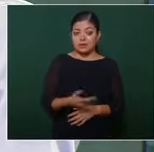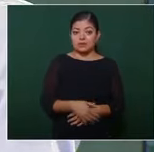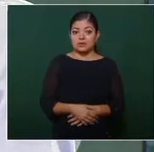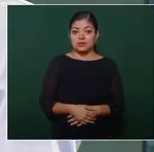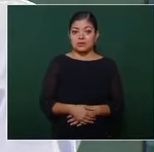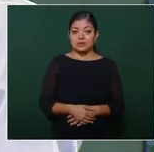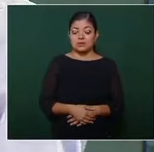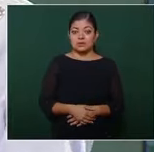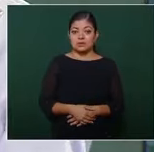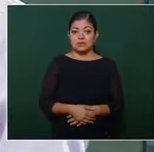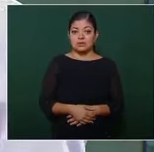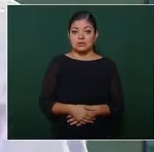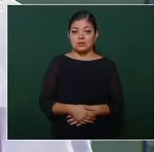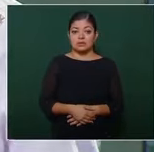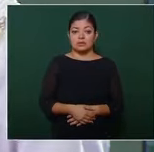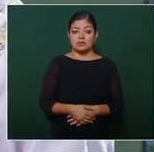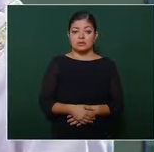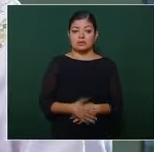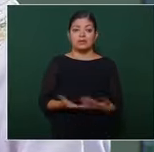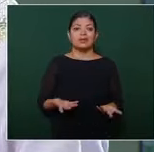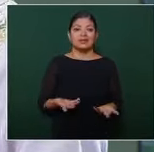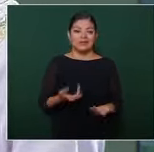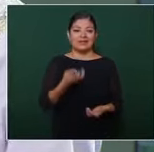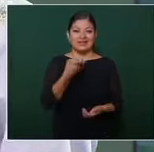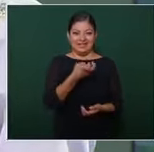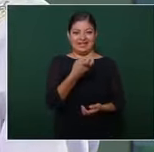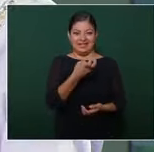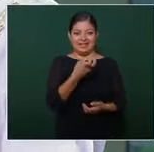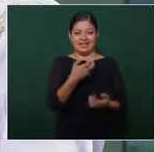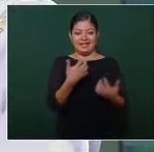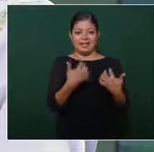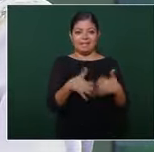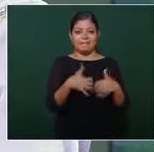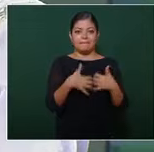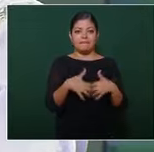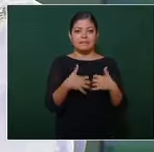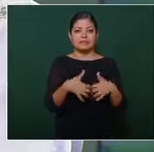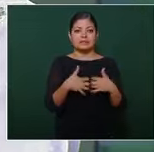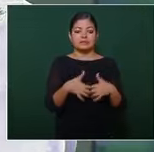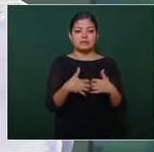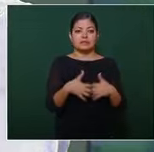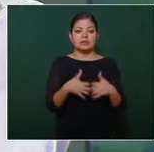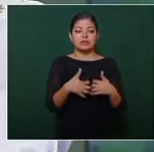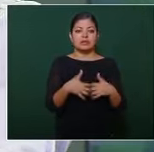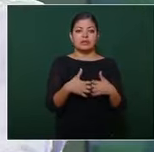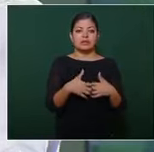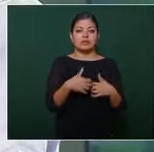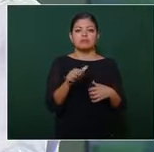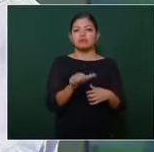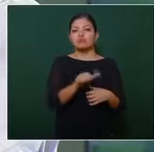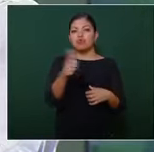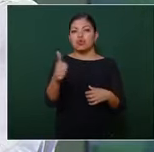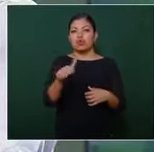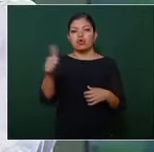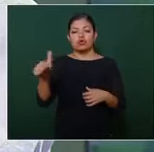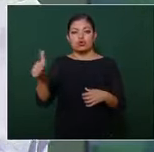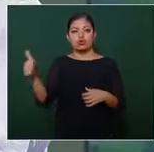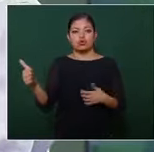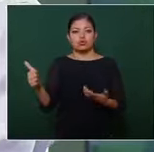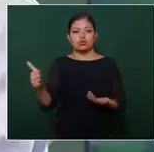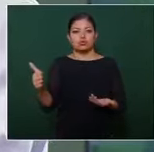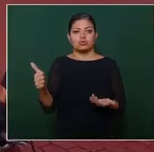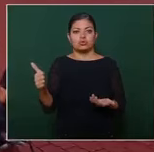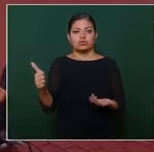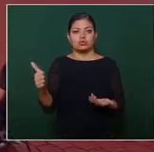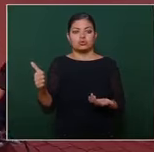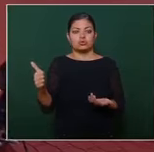y es esta empresa y otros que